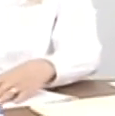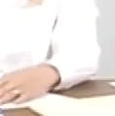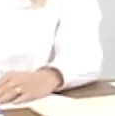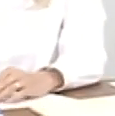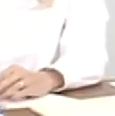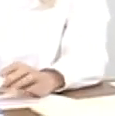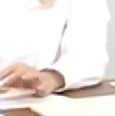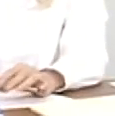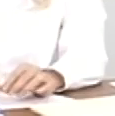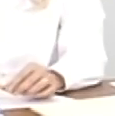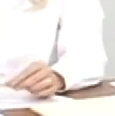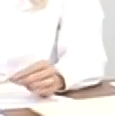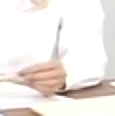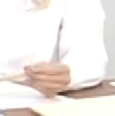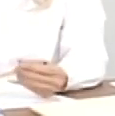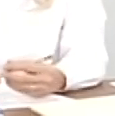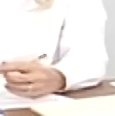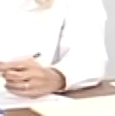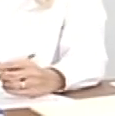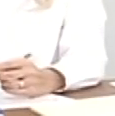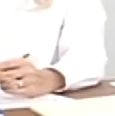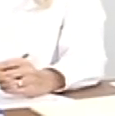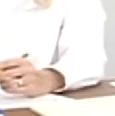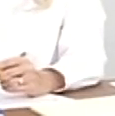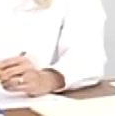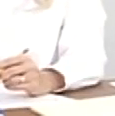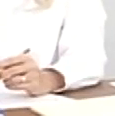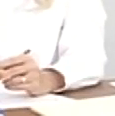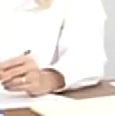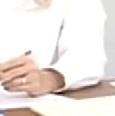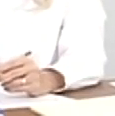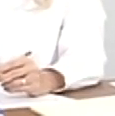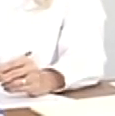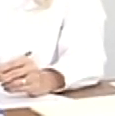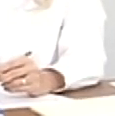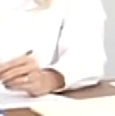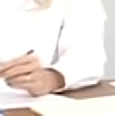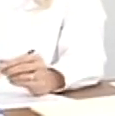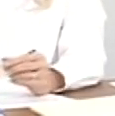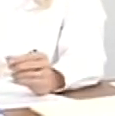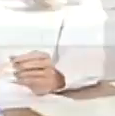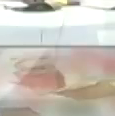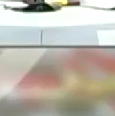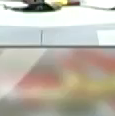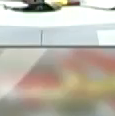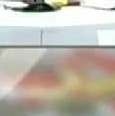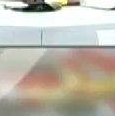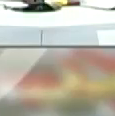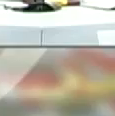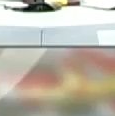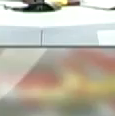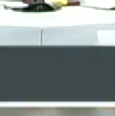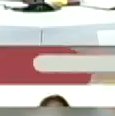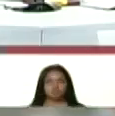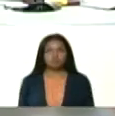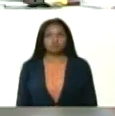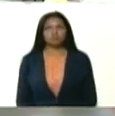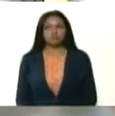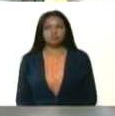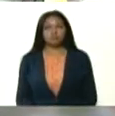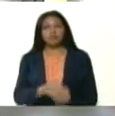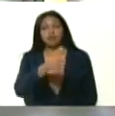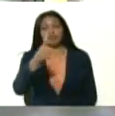el programa de alimentación escolar, ahora el punto de abastecimiento casa por casa,